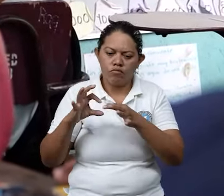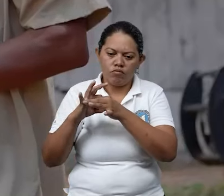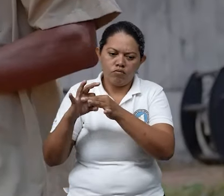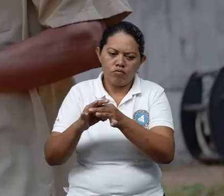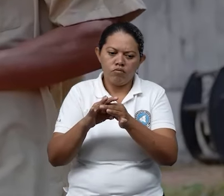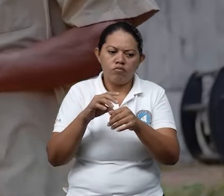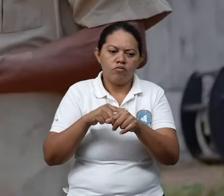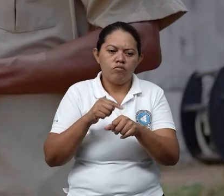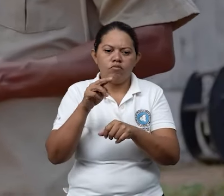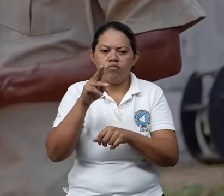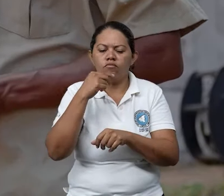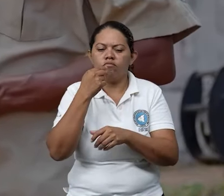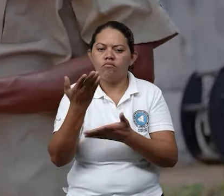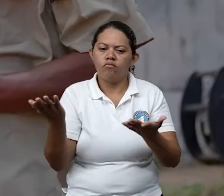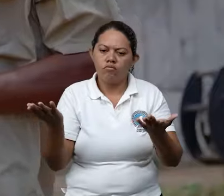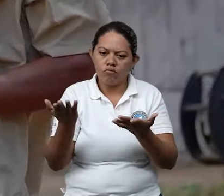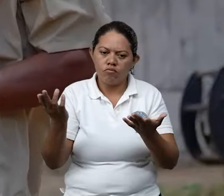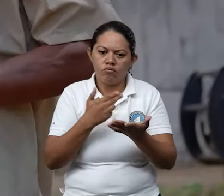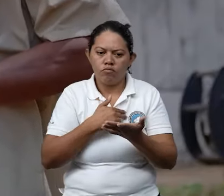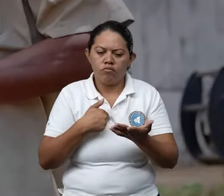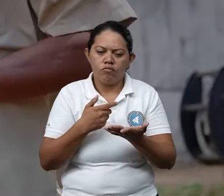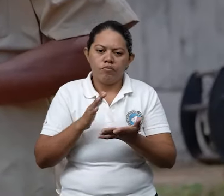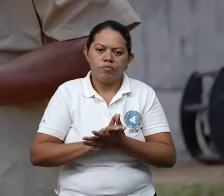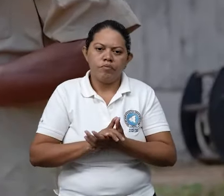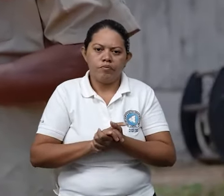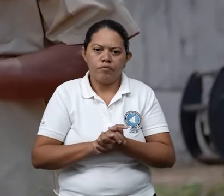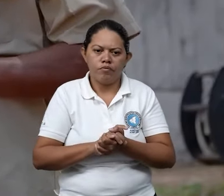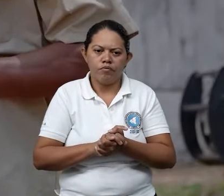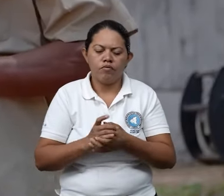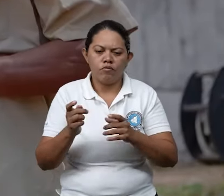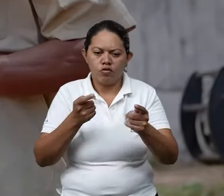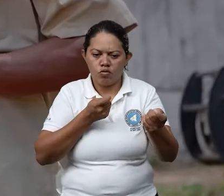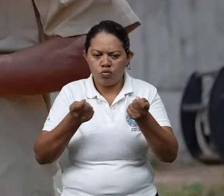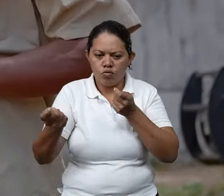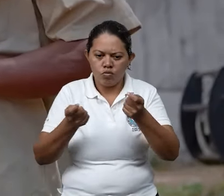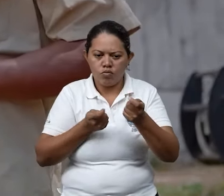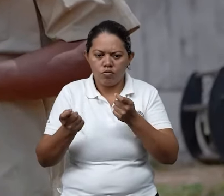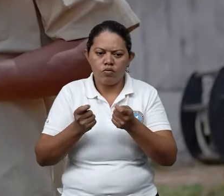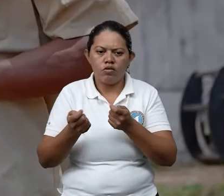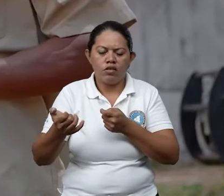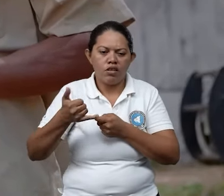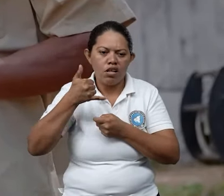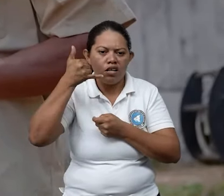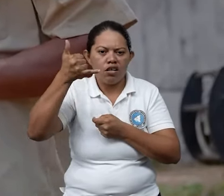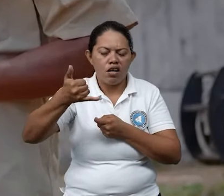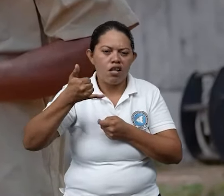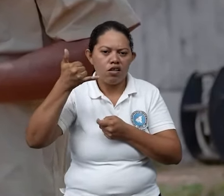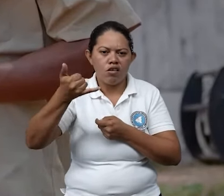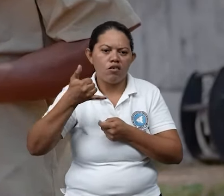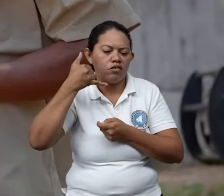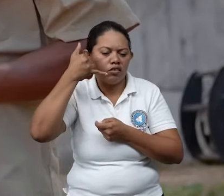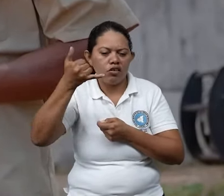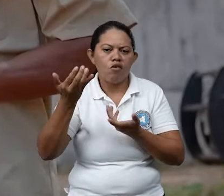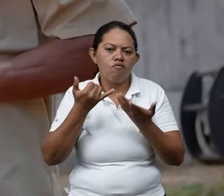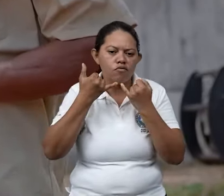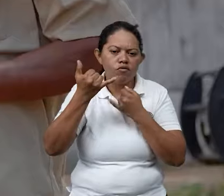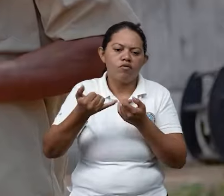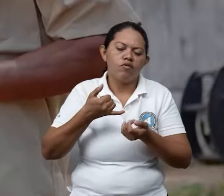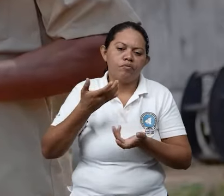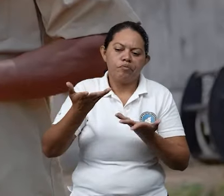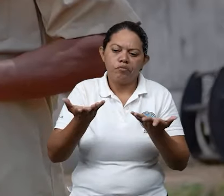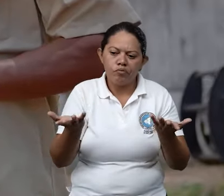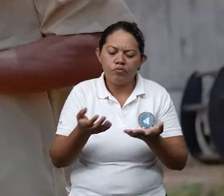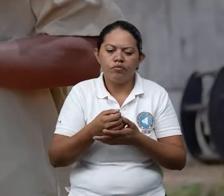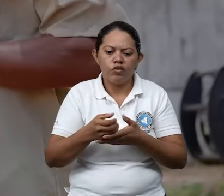natural arriba. Tenemos el control por medio de los radios, comunicaciones, y después